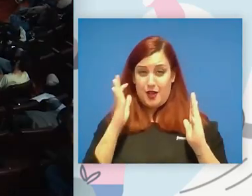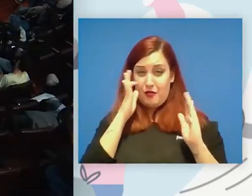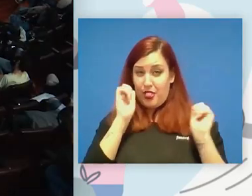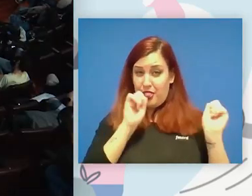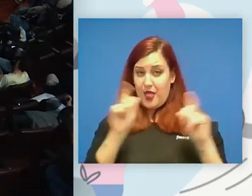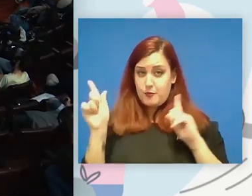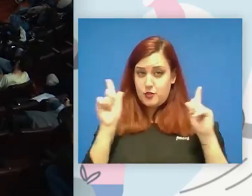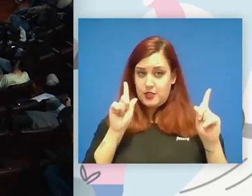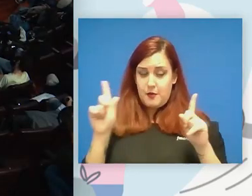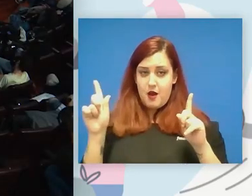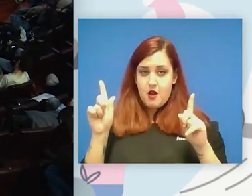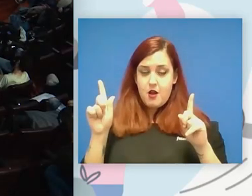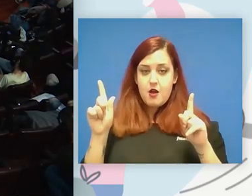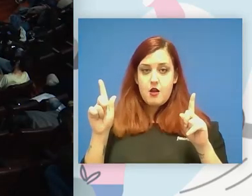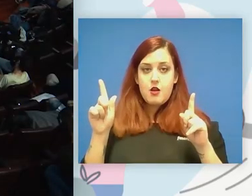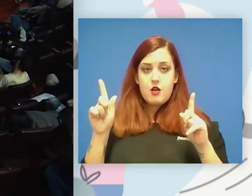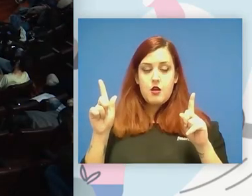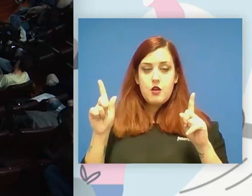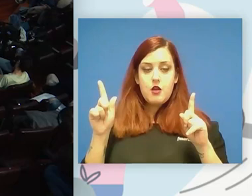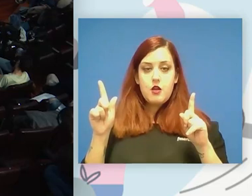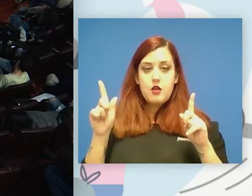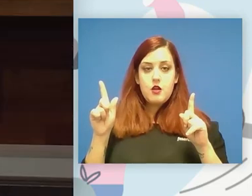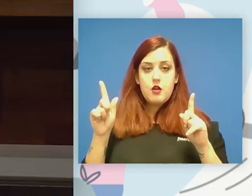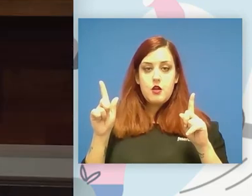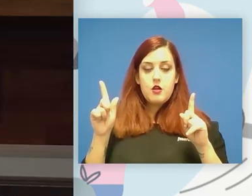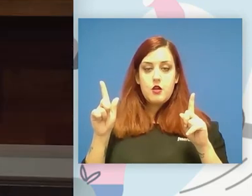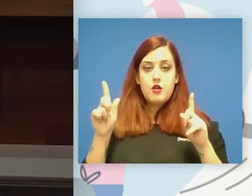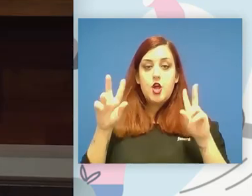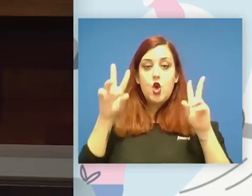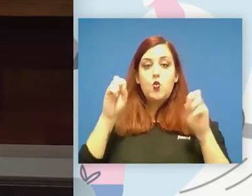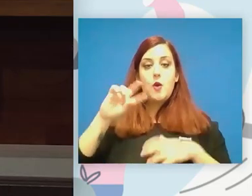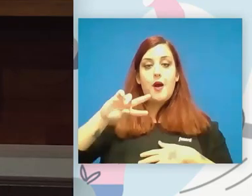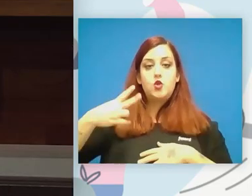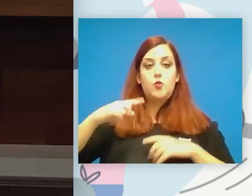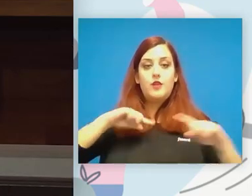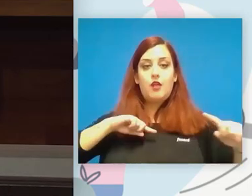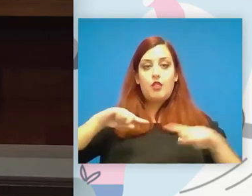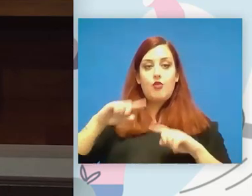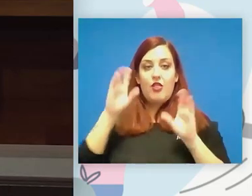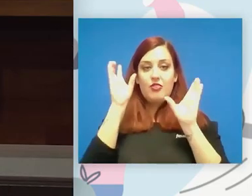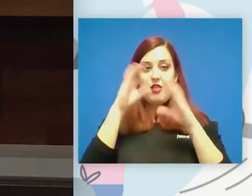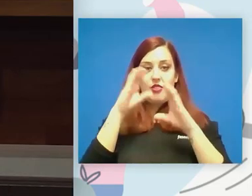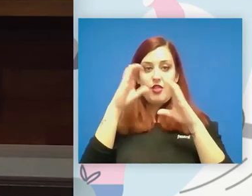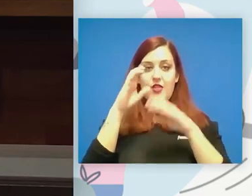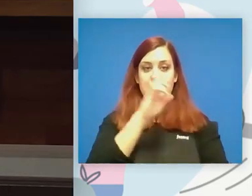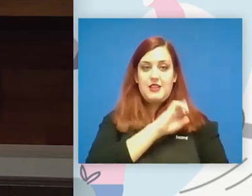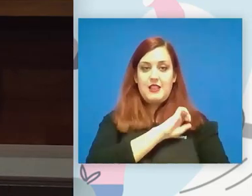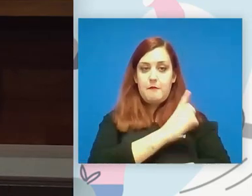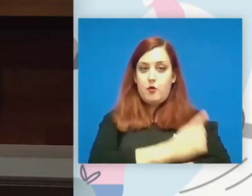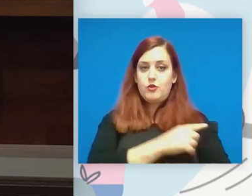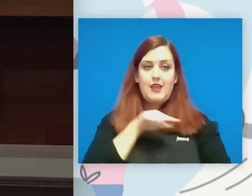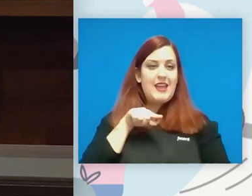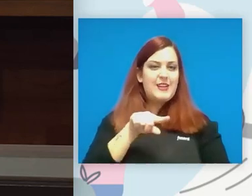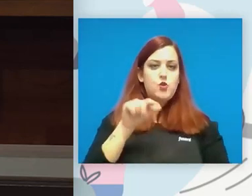que un poco compartido es la nueva subdirección de ciencias del deporte es una oportunidad